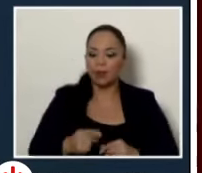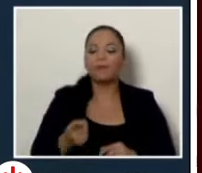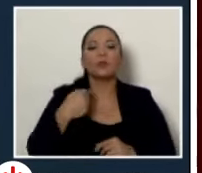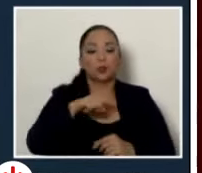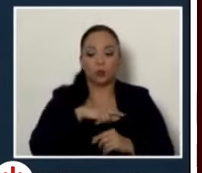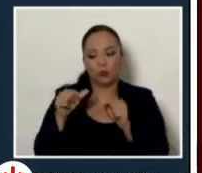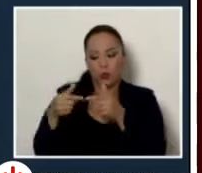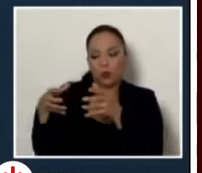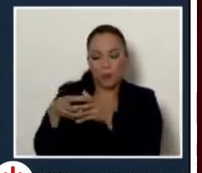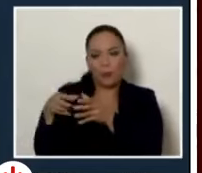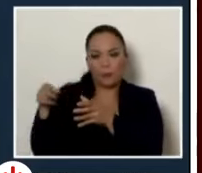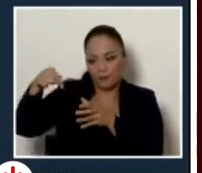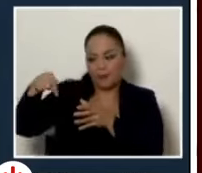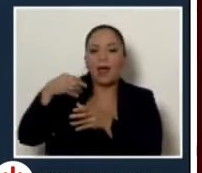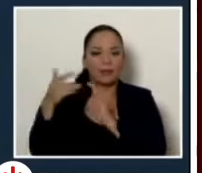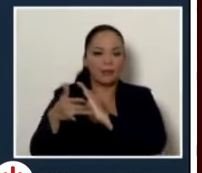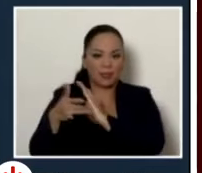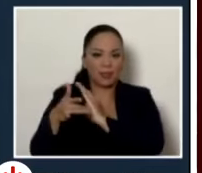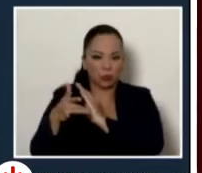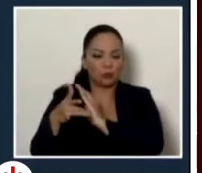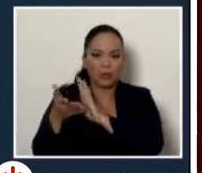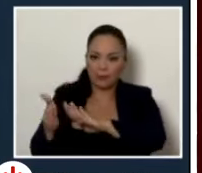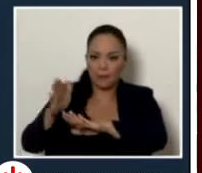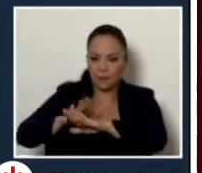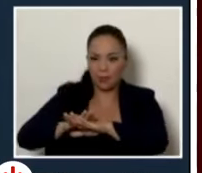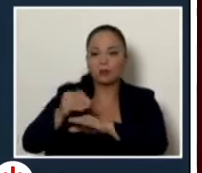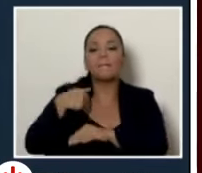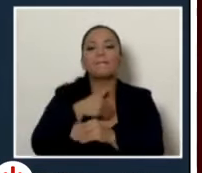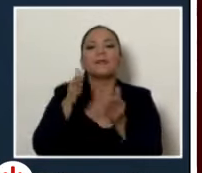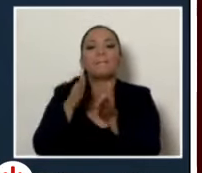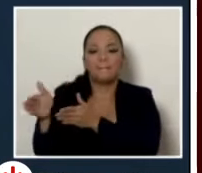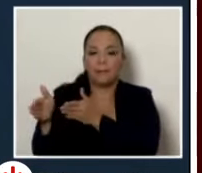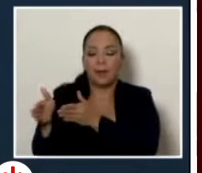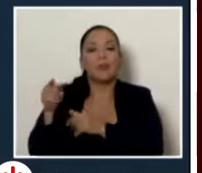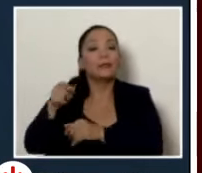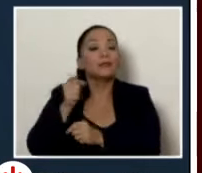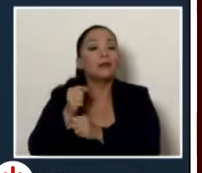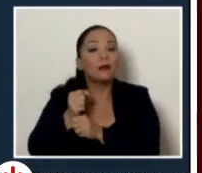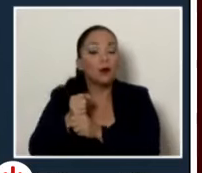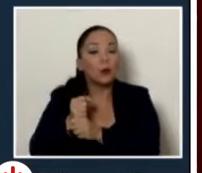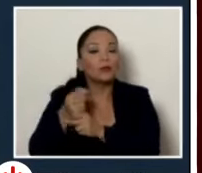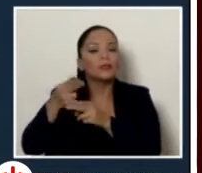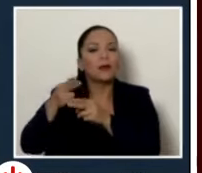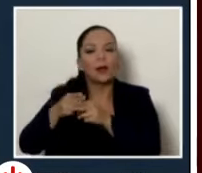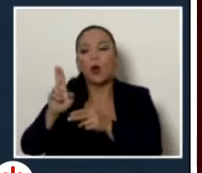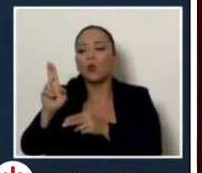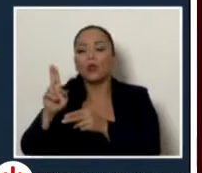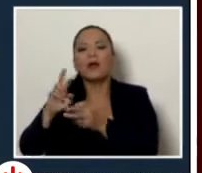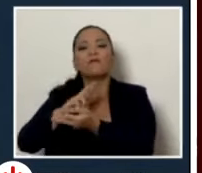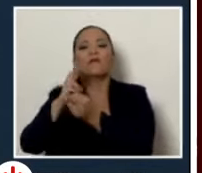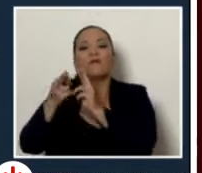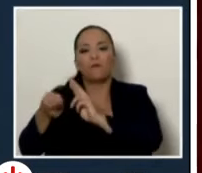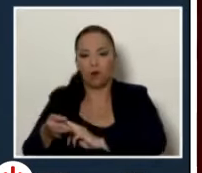técnicos especializados de Mideplan que quiero hacer énfasis aquí. Esto ha sido un trabajo de la Unidad de Reforma Institucional de